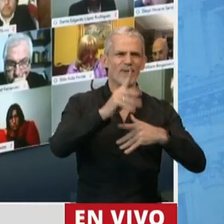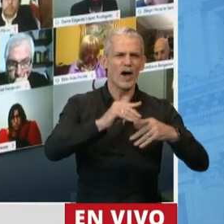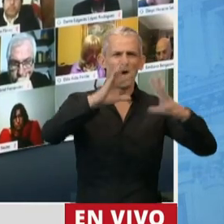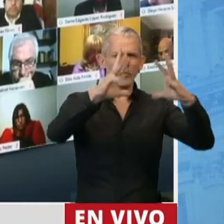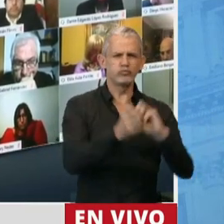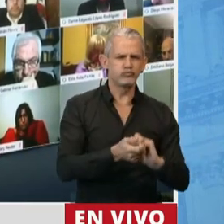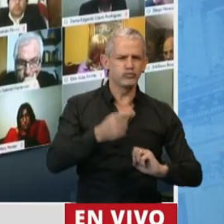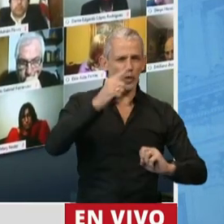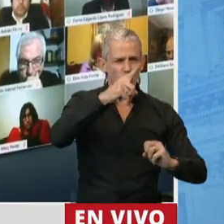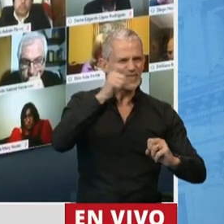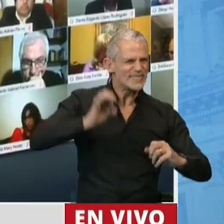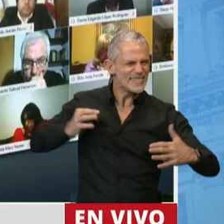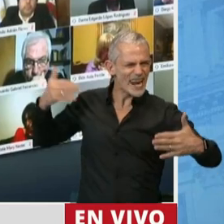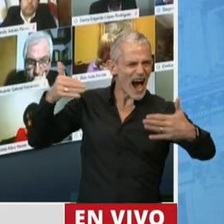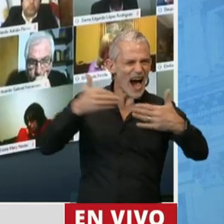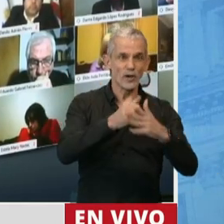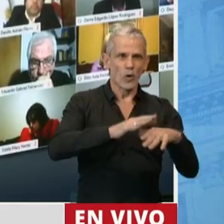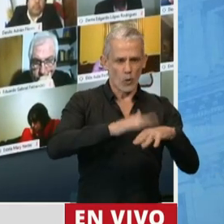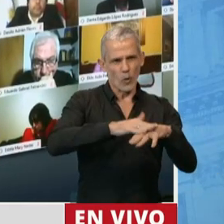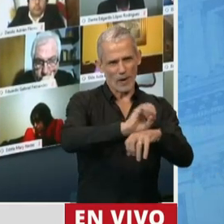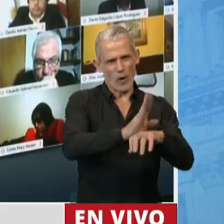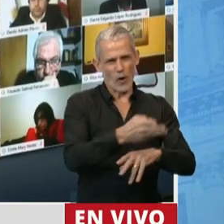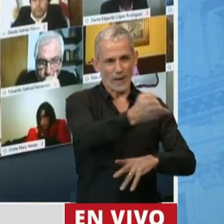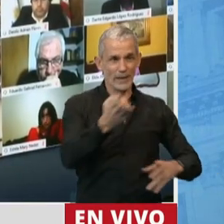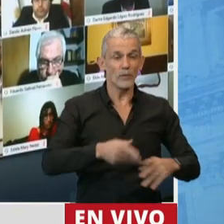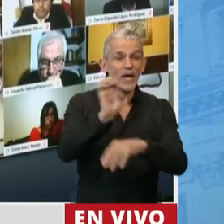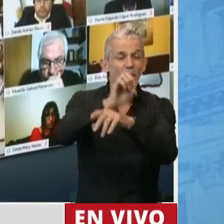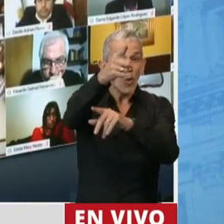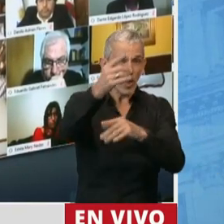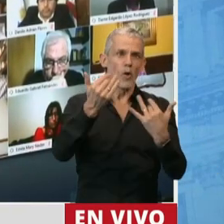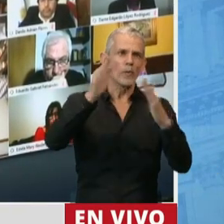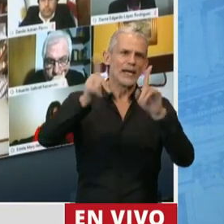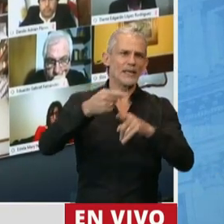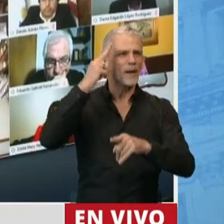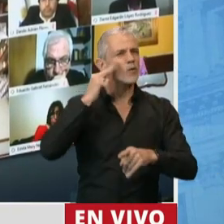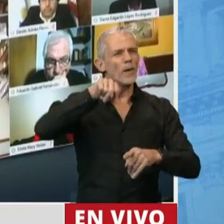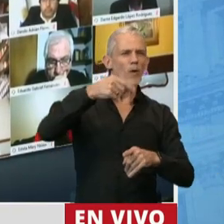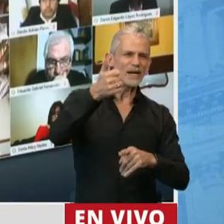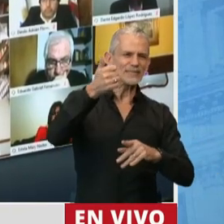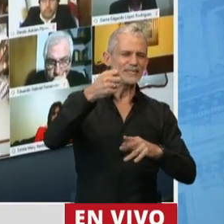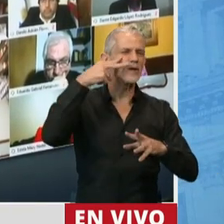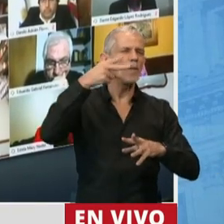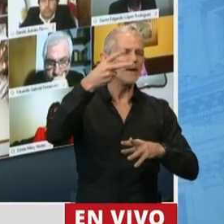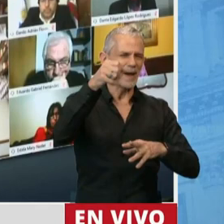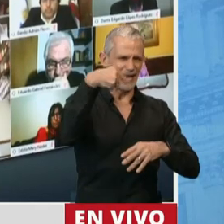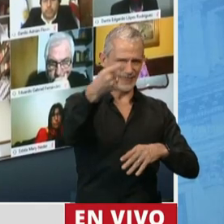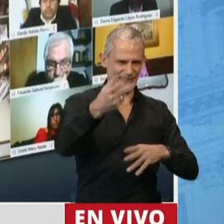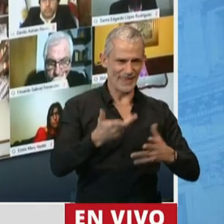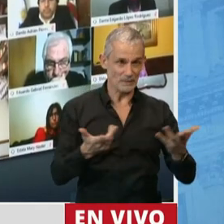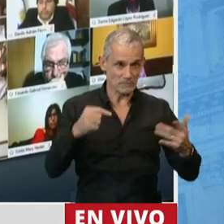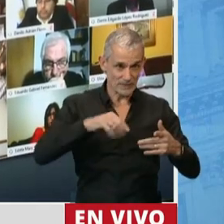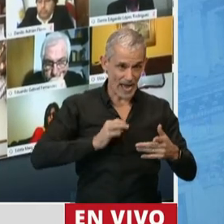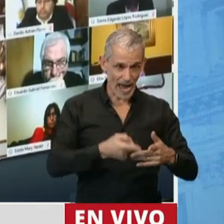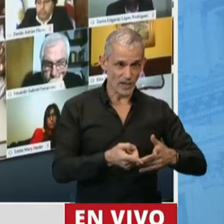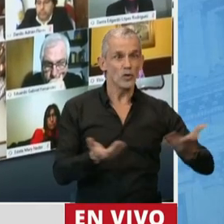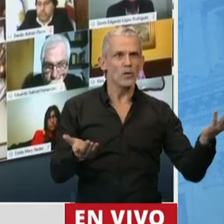caída económica de los últimos 100 años por el coronavirus la economía ecuatoriana puede caer hasta 9,6 en 2020 o sea